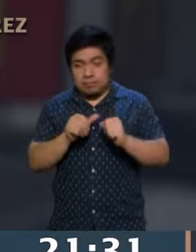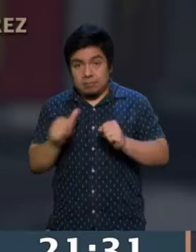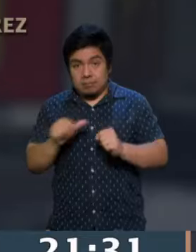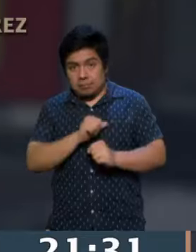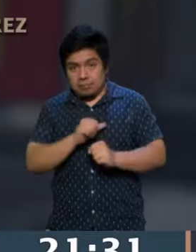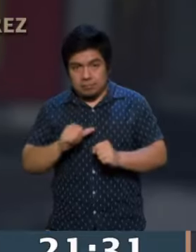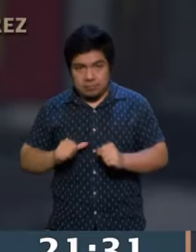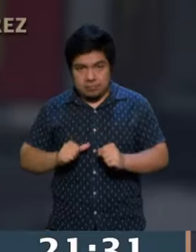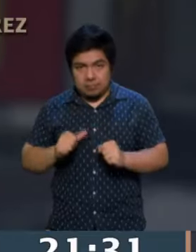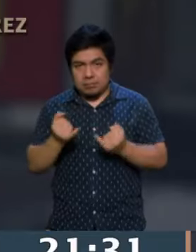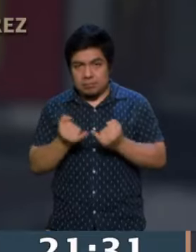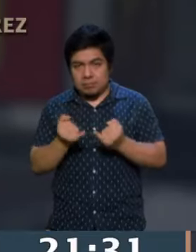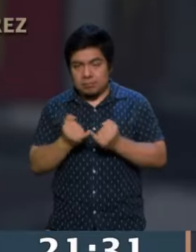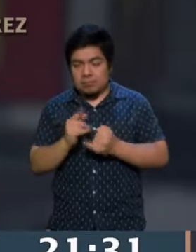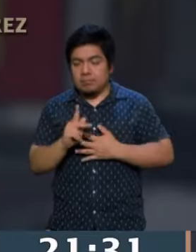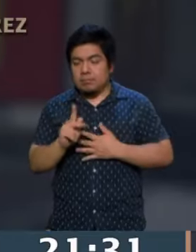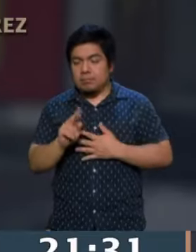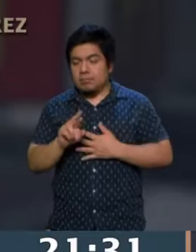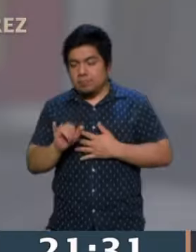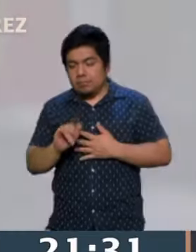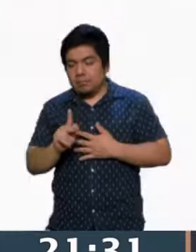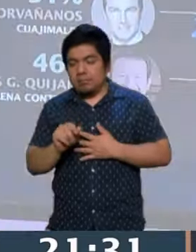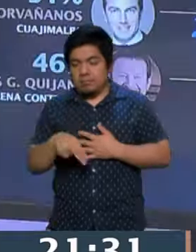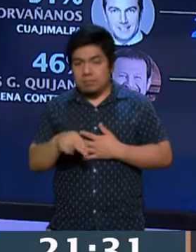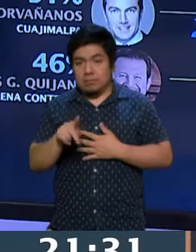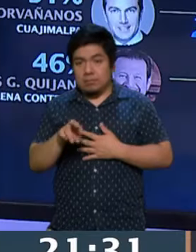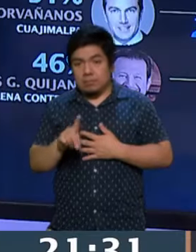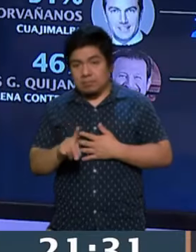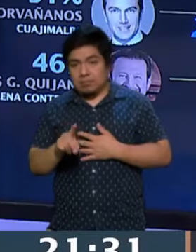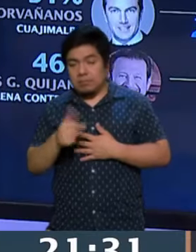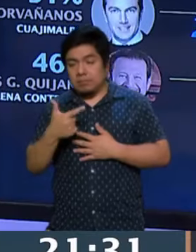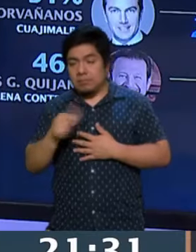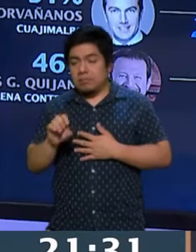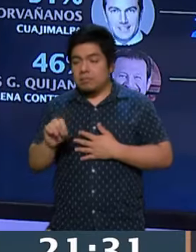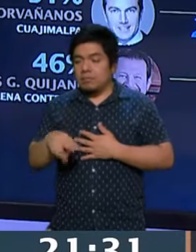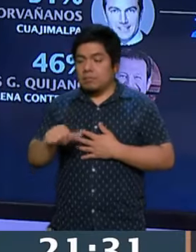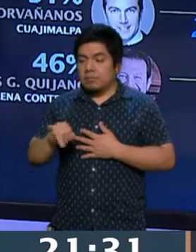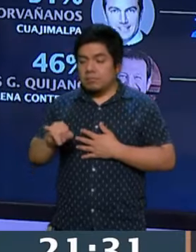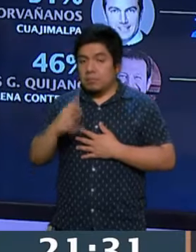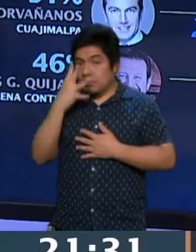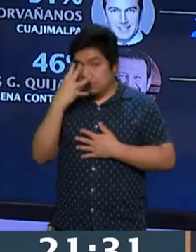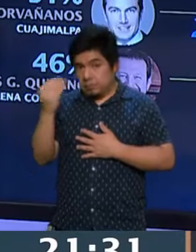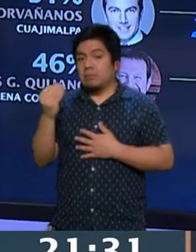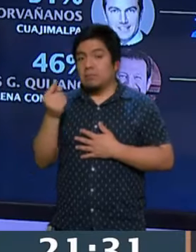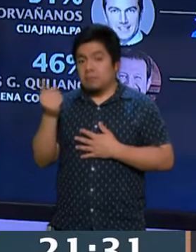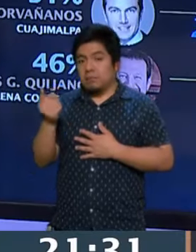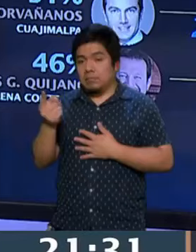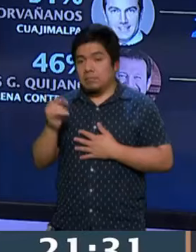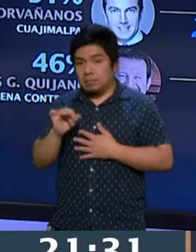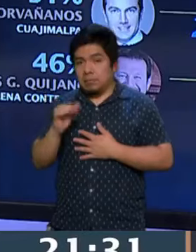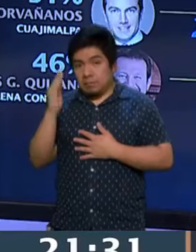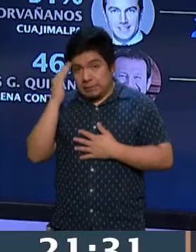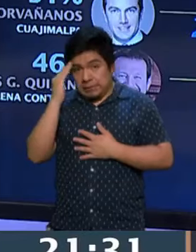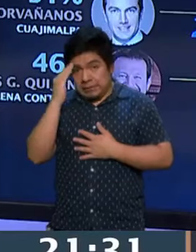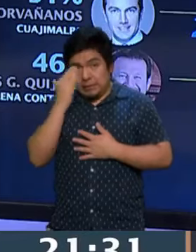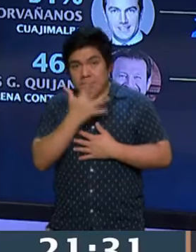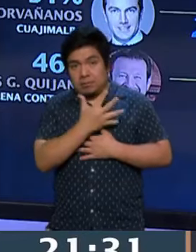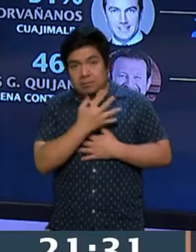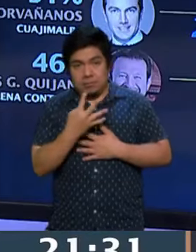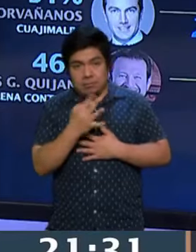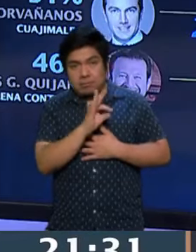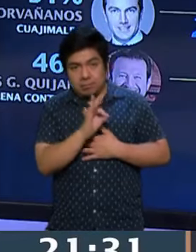va liderando la coalición PRI-PAN-PRD sería la de Giovanni Gutiérrez Coyoacán con Giovanni Gutiérrez a la cabeza con un